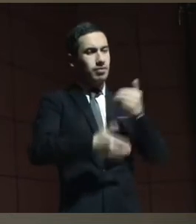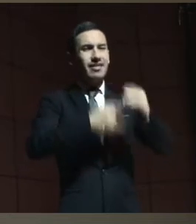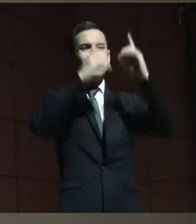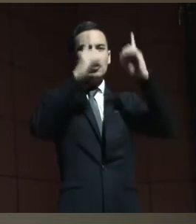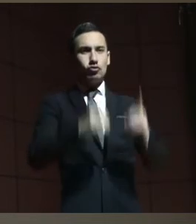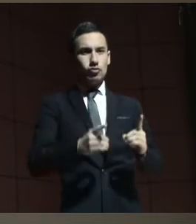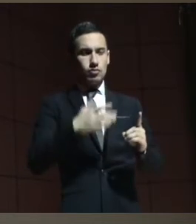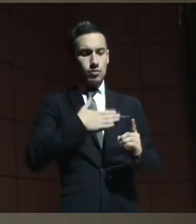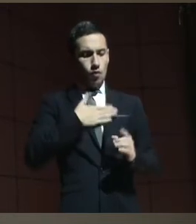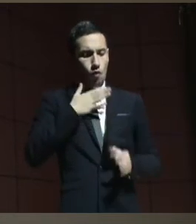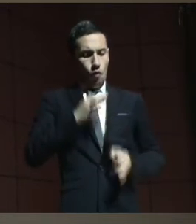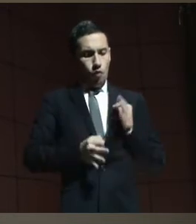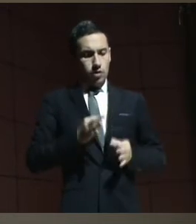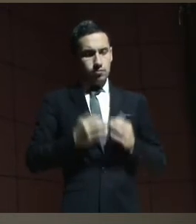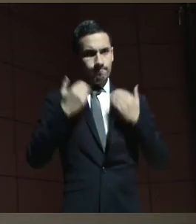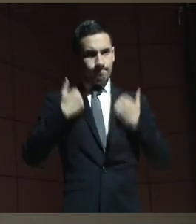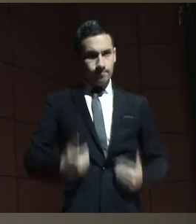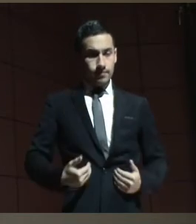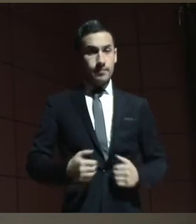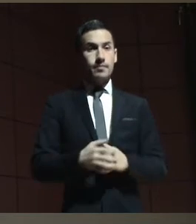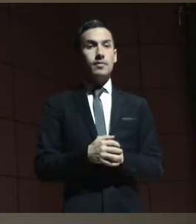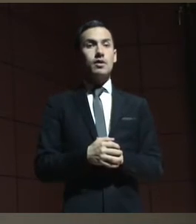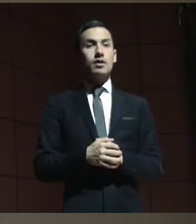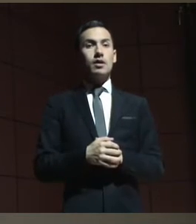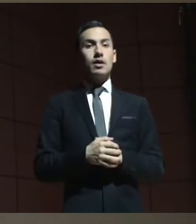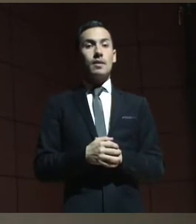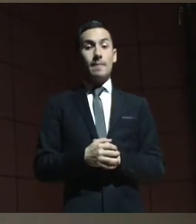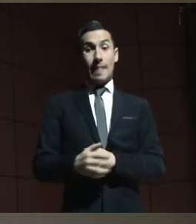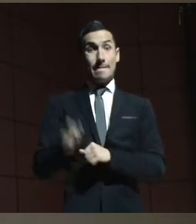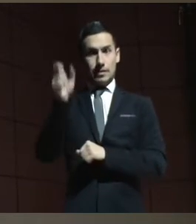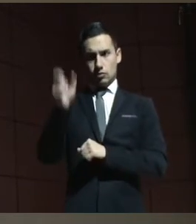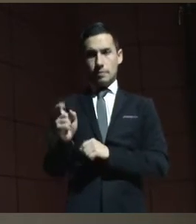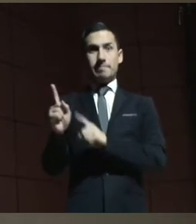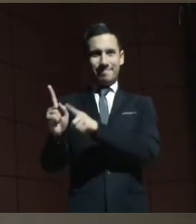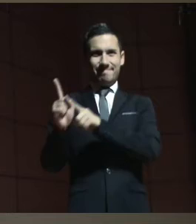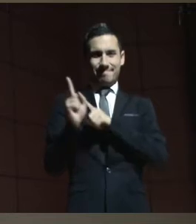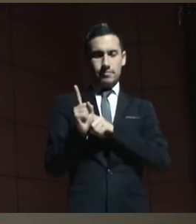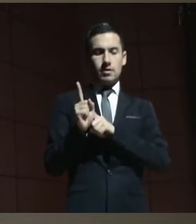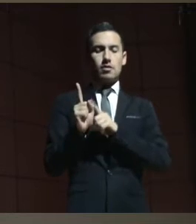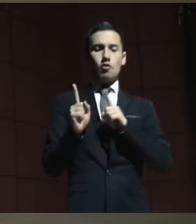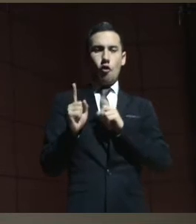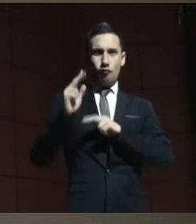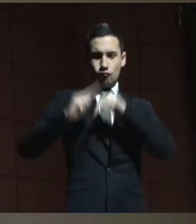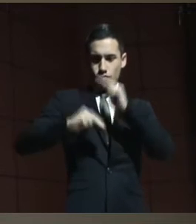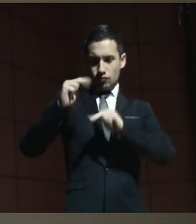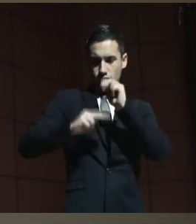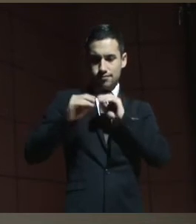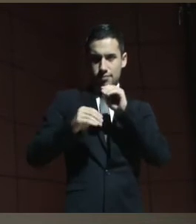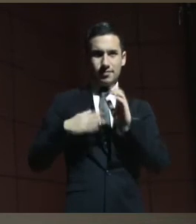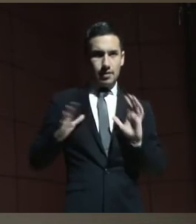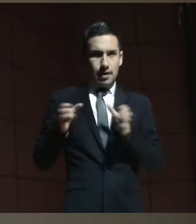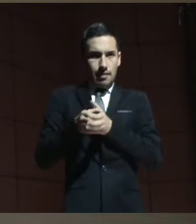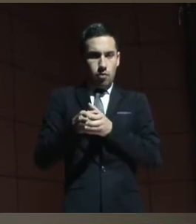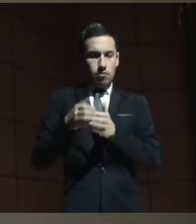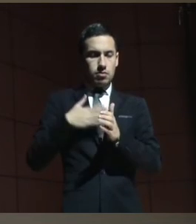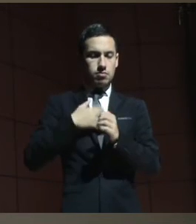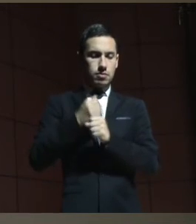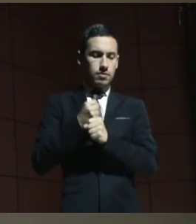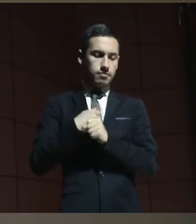jueza de otra manera. Y esta persona construyó conmigo y con el equipo que trabajaba conmigo